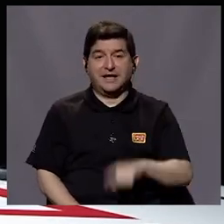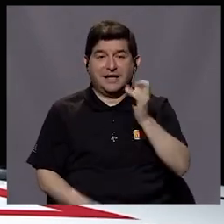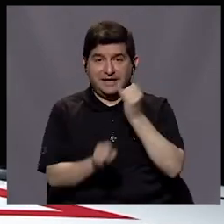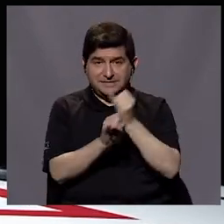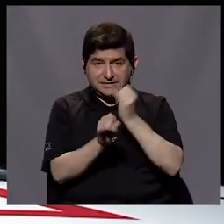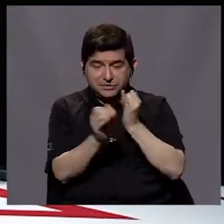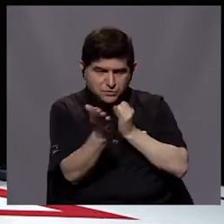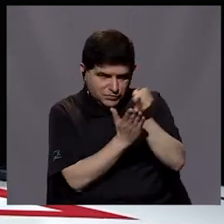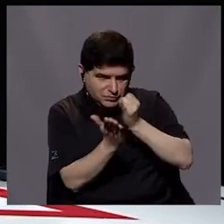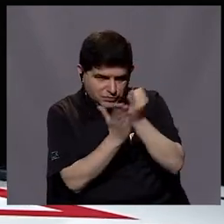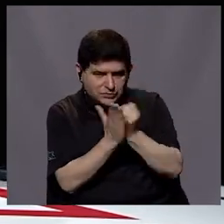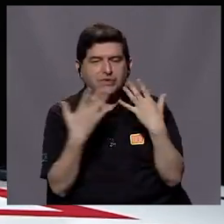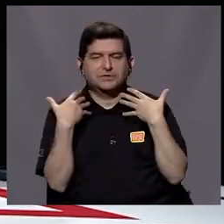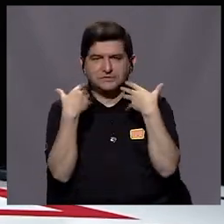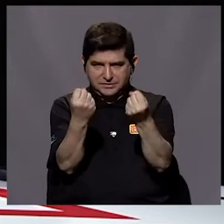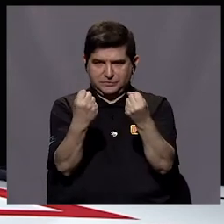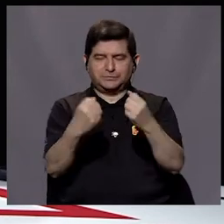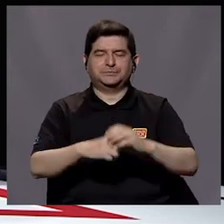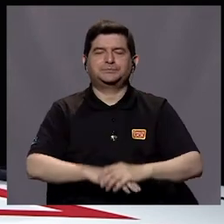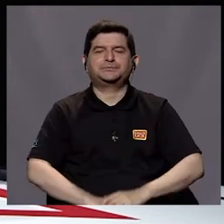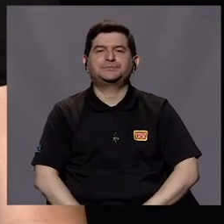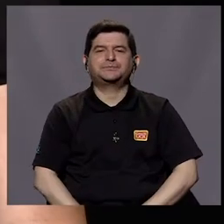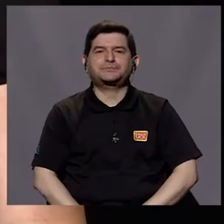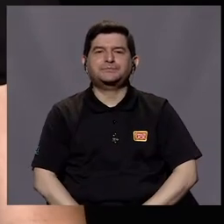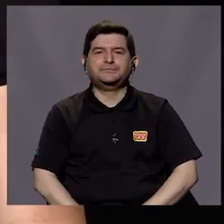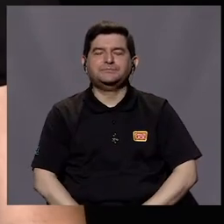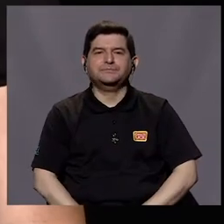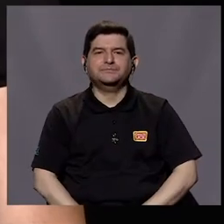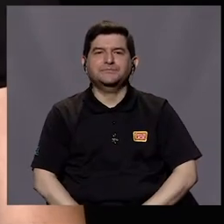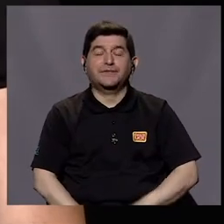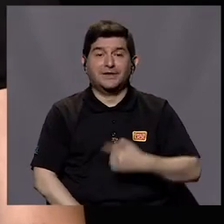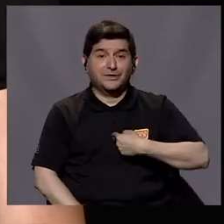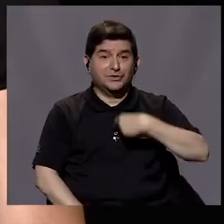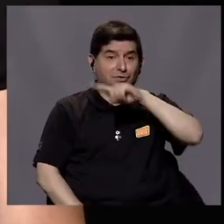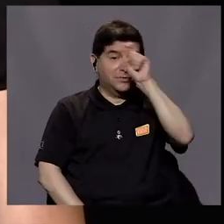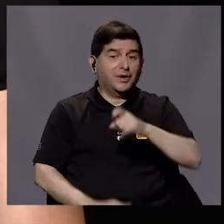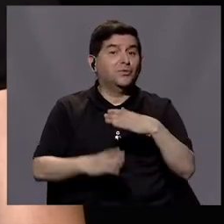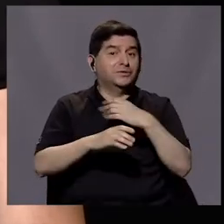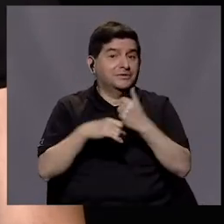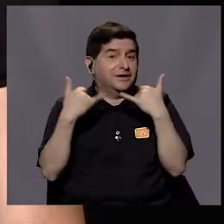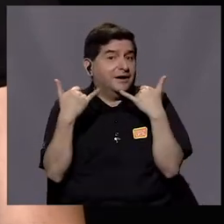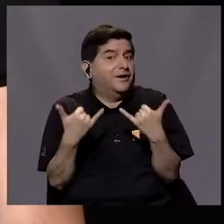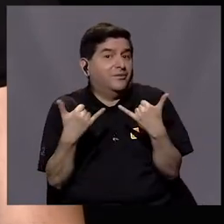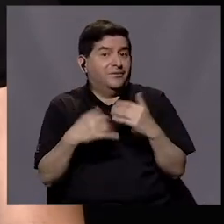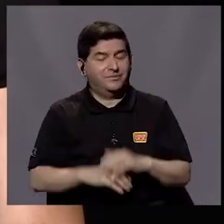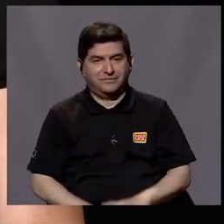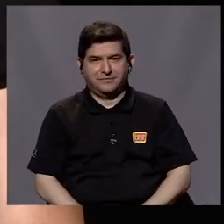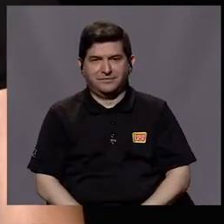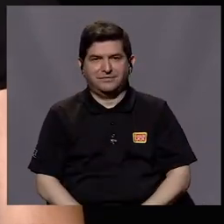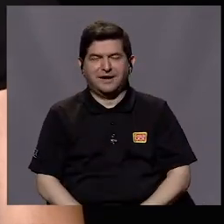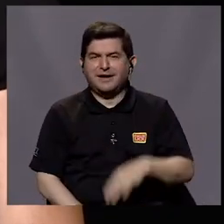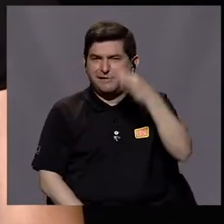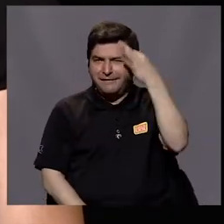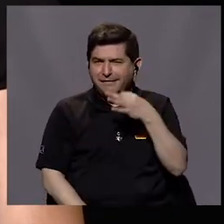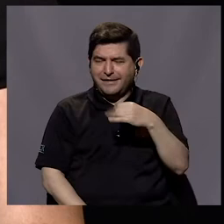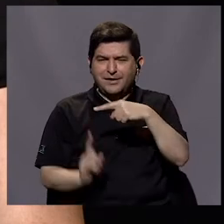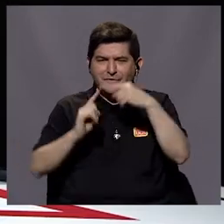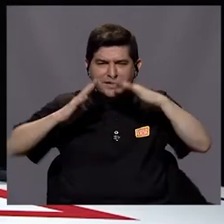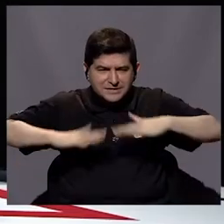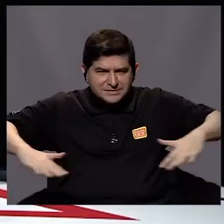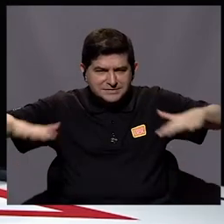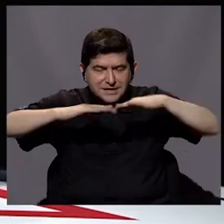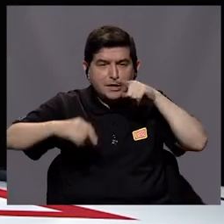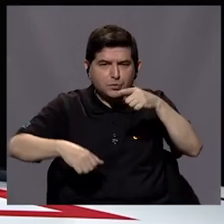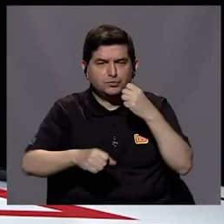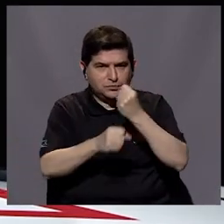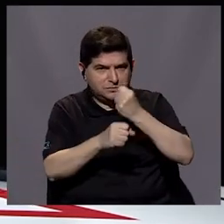instituto que se encarga de hacer investigaciones en salud. Yo me voy a traer a hacer esta pregunta porque creo que desde el